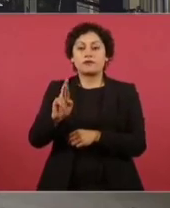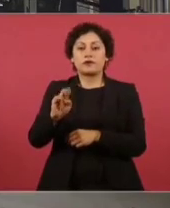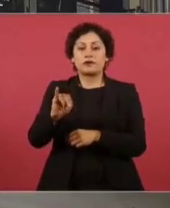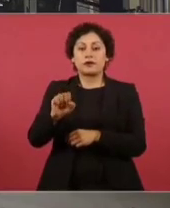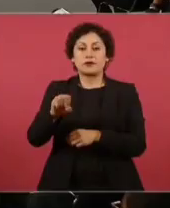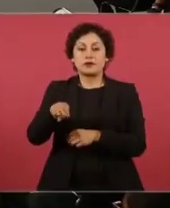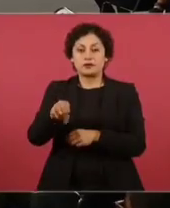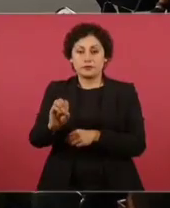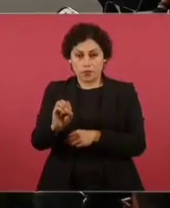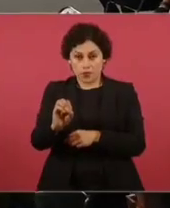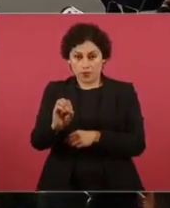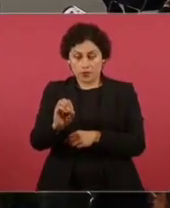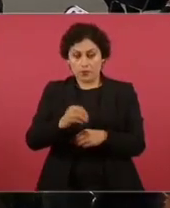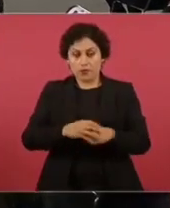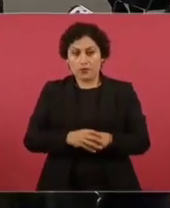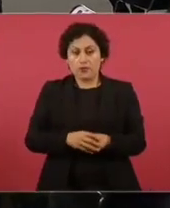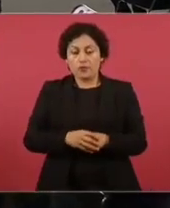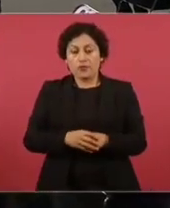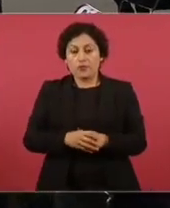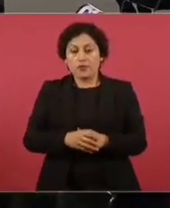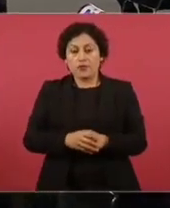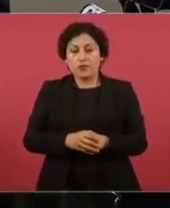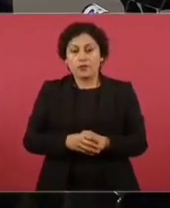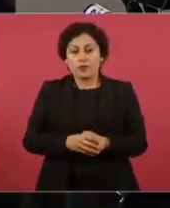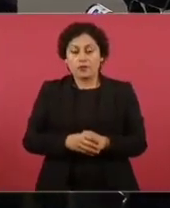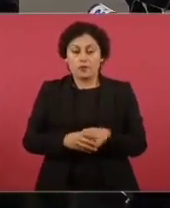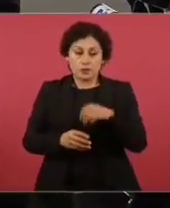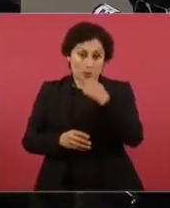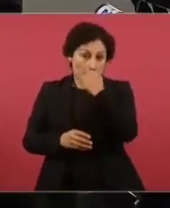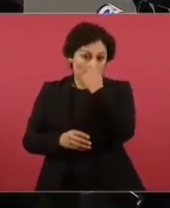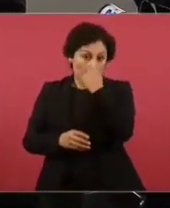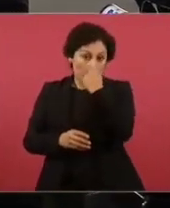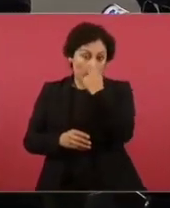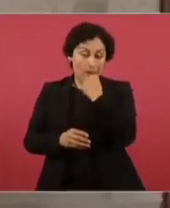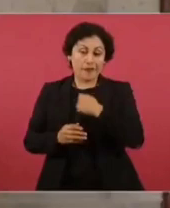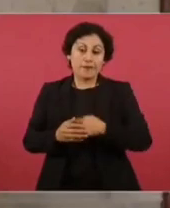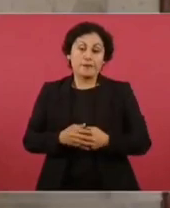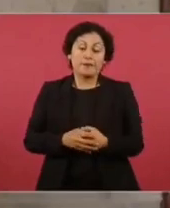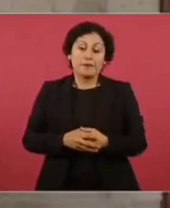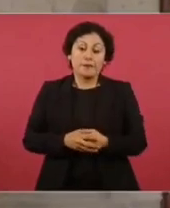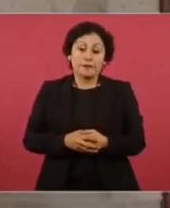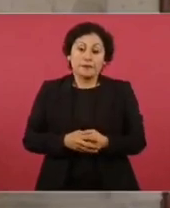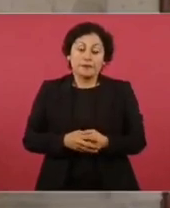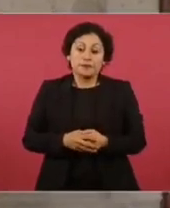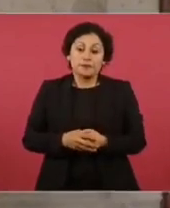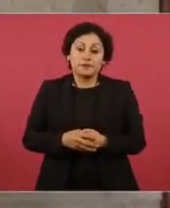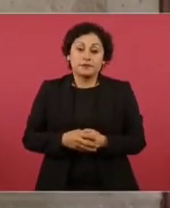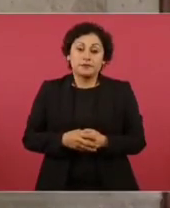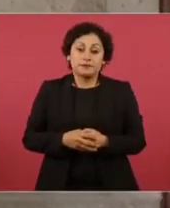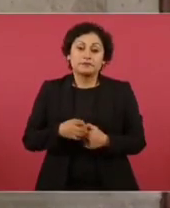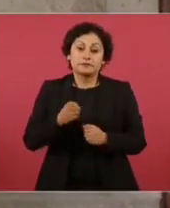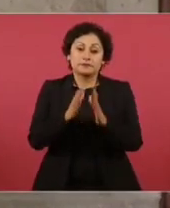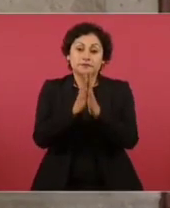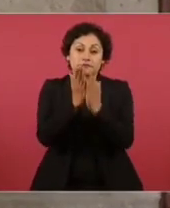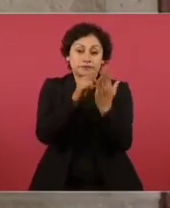es un texto,